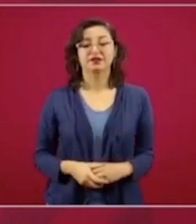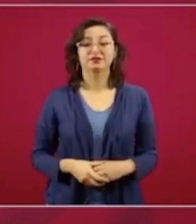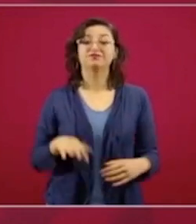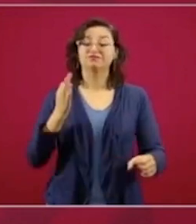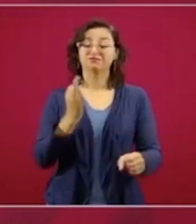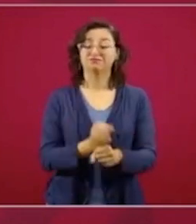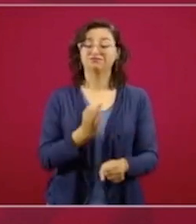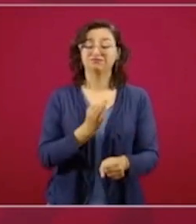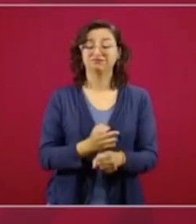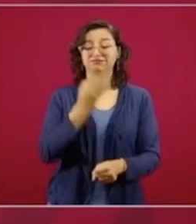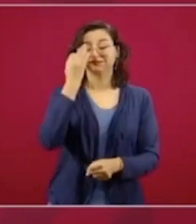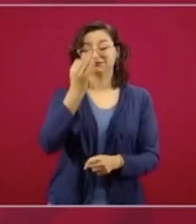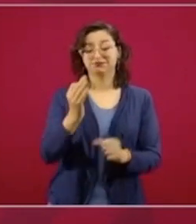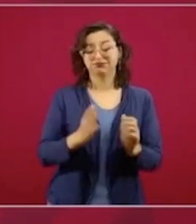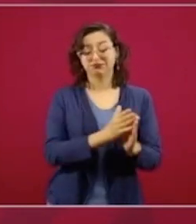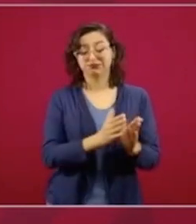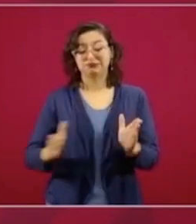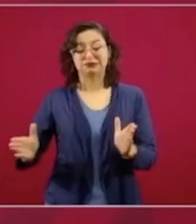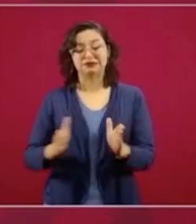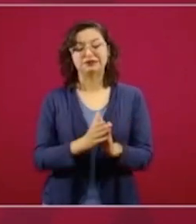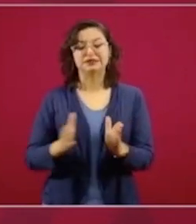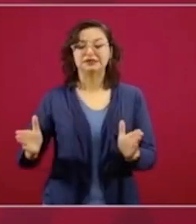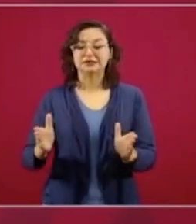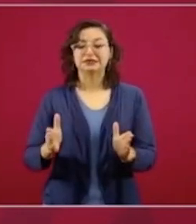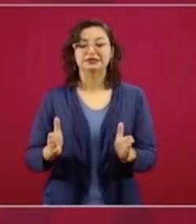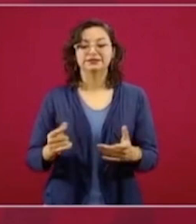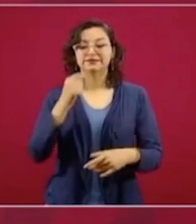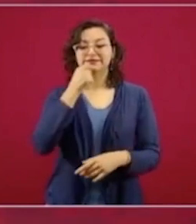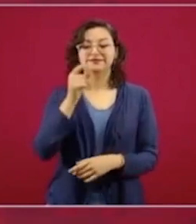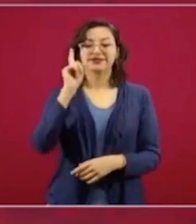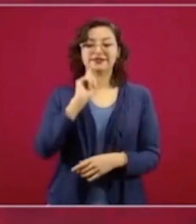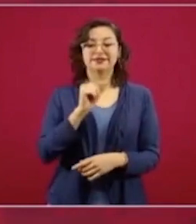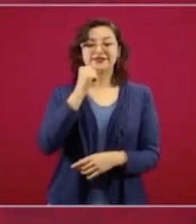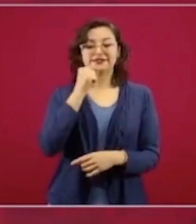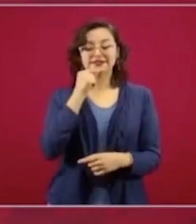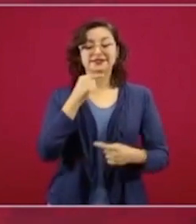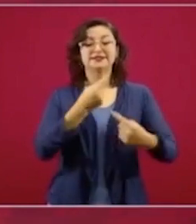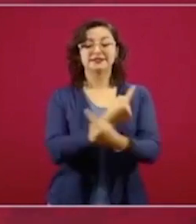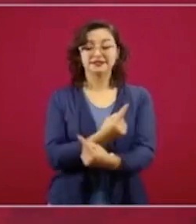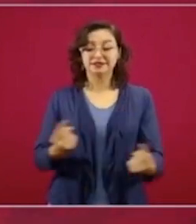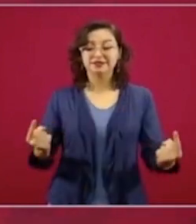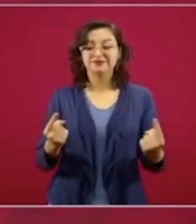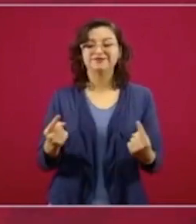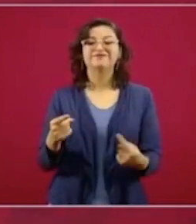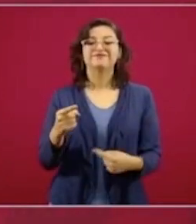momentos que ellos han estado también